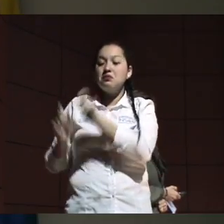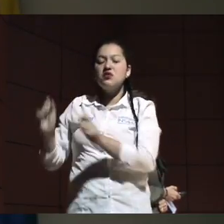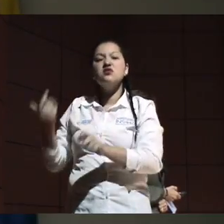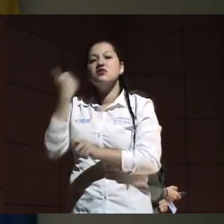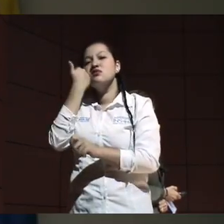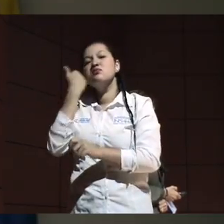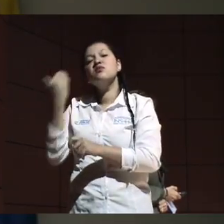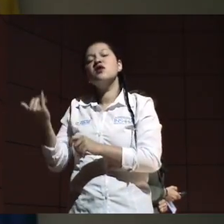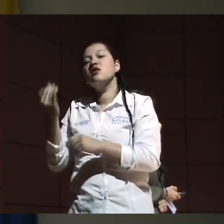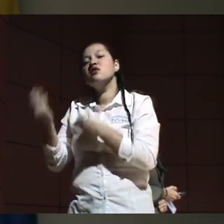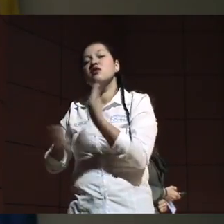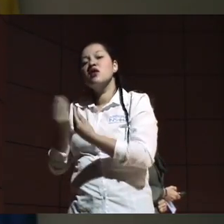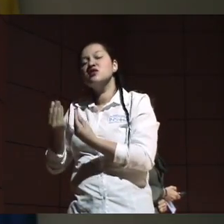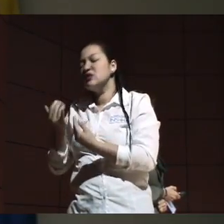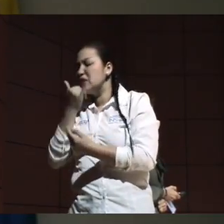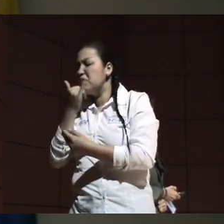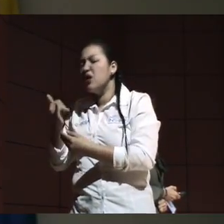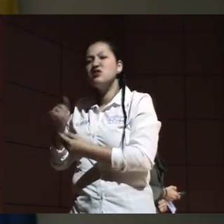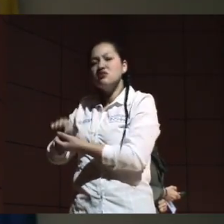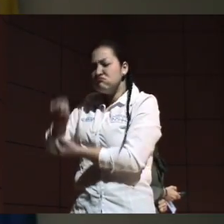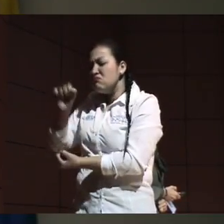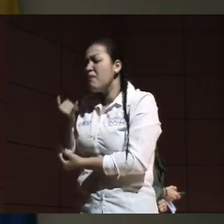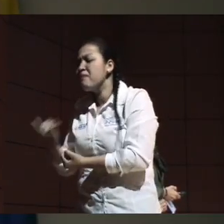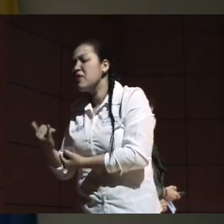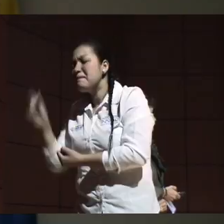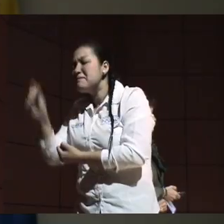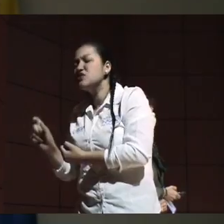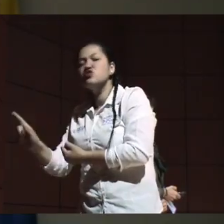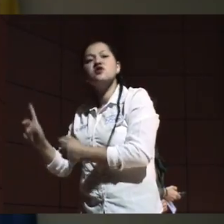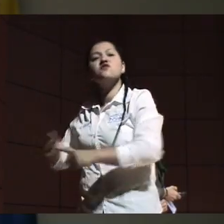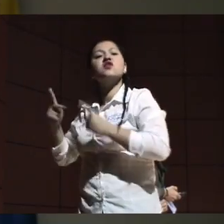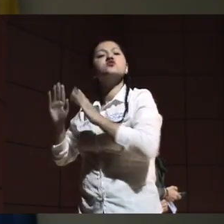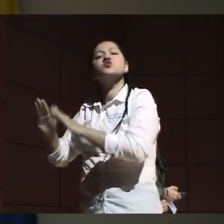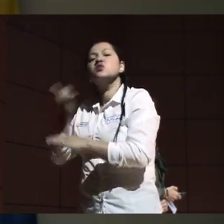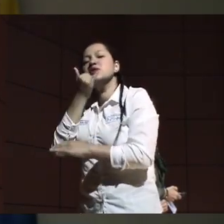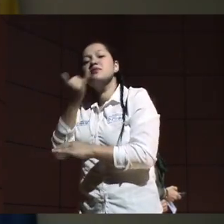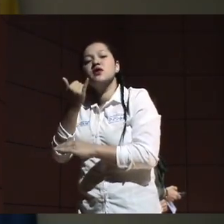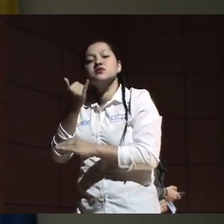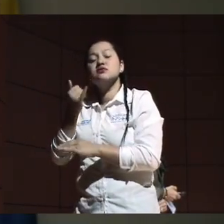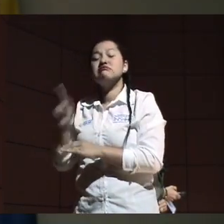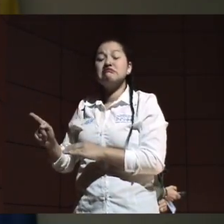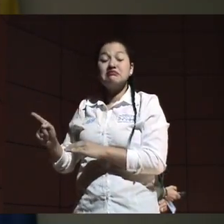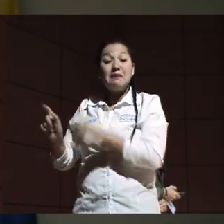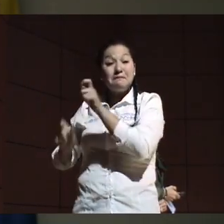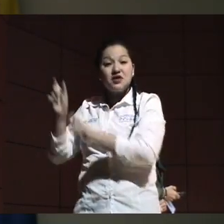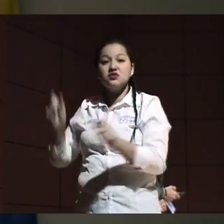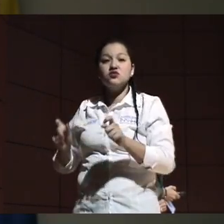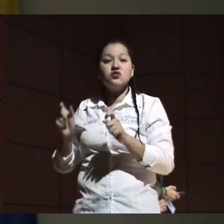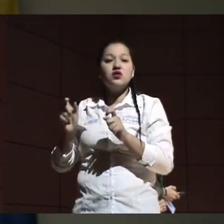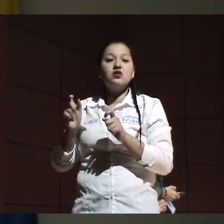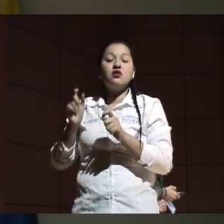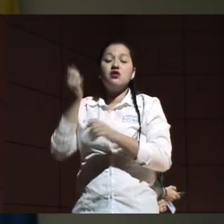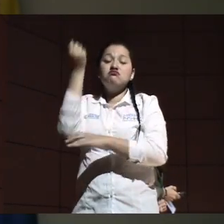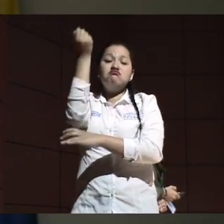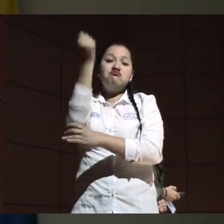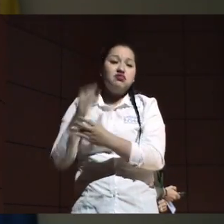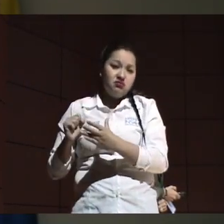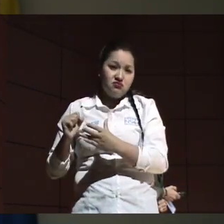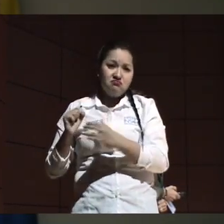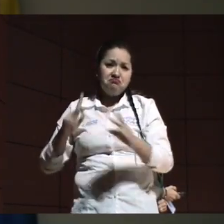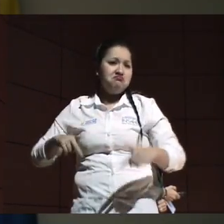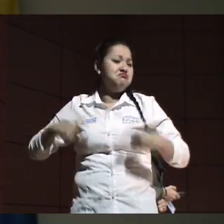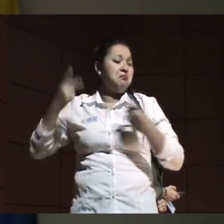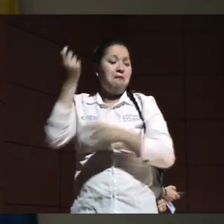te enfrentas a una enfermedad que no tiene cura, es una enfermedad degenerativa, es una enfermedad